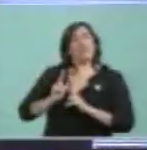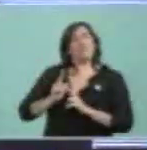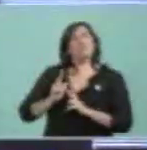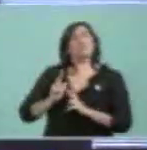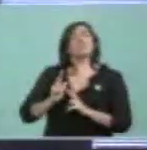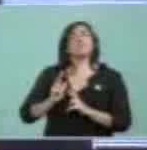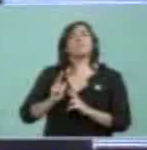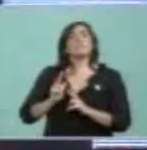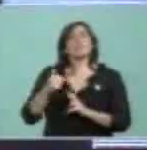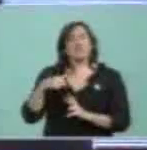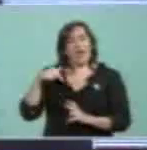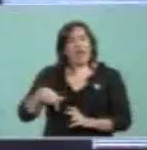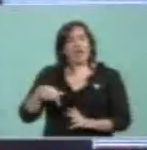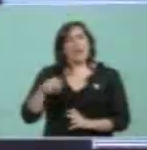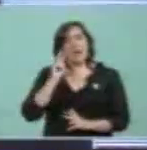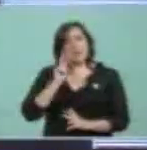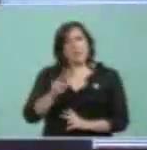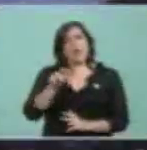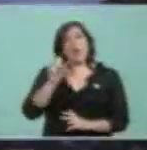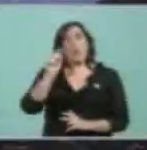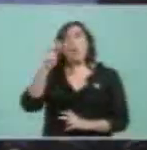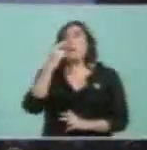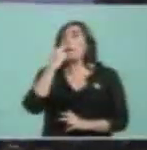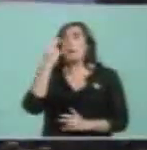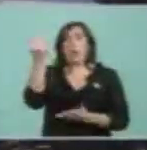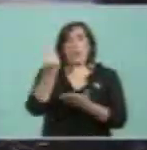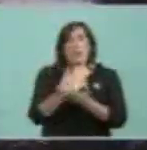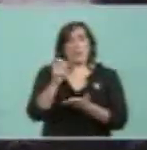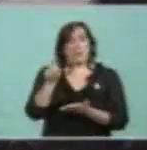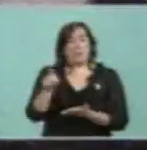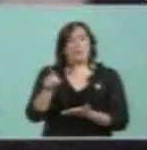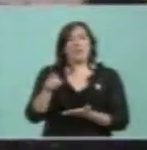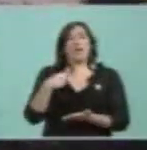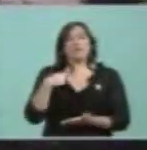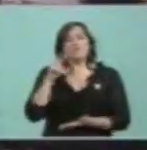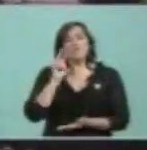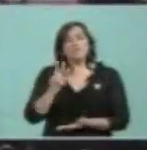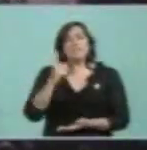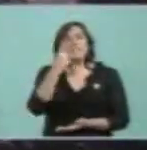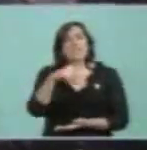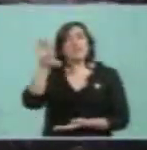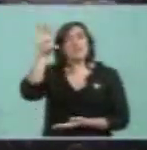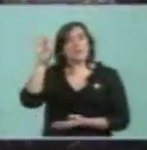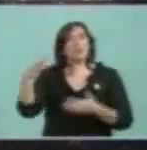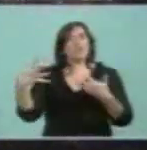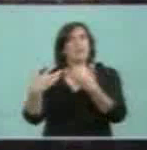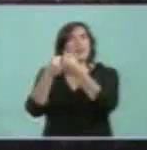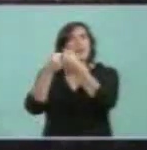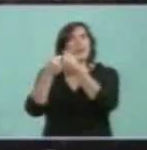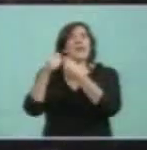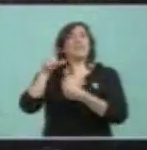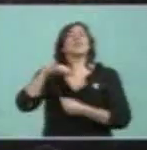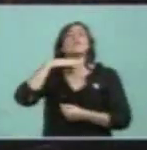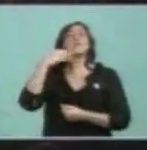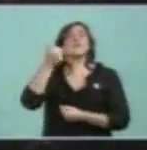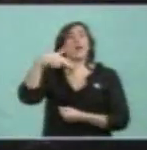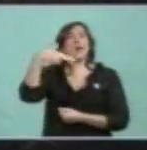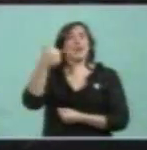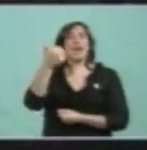veo a mi querida embajadora de Bolivia, el 150 aniversario de la Juana Azurduy,